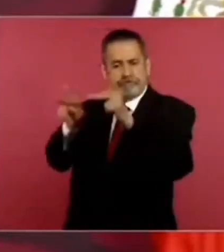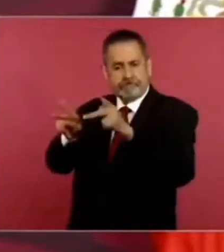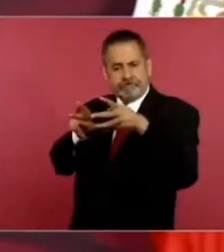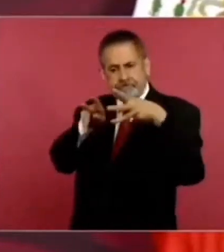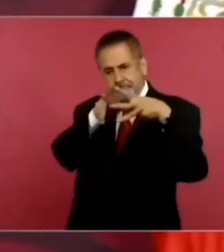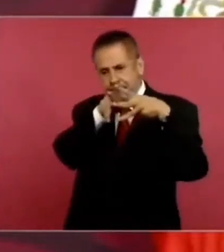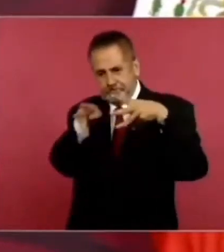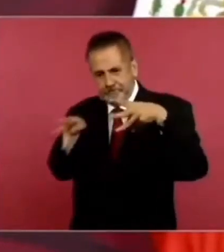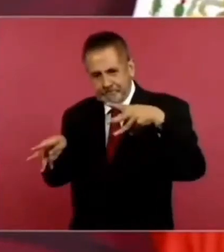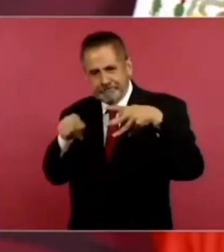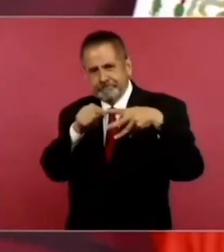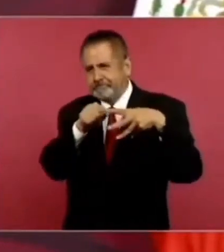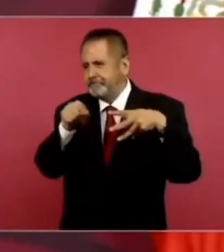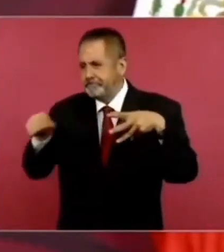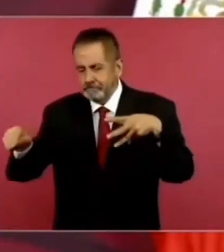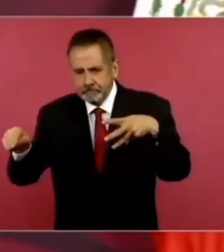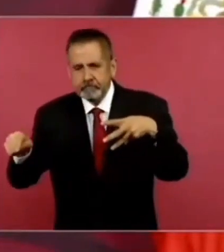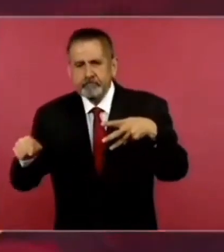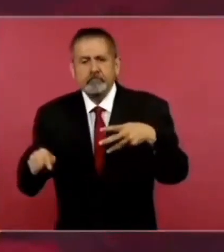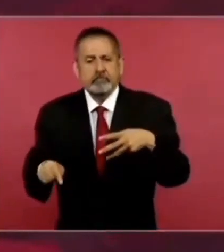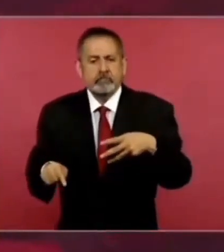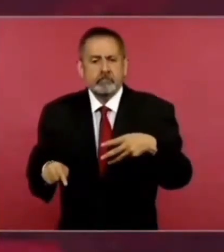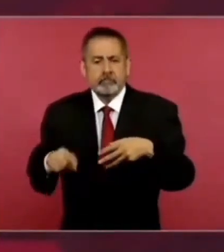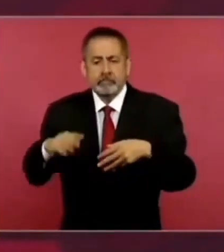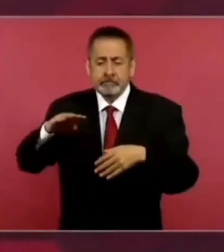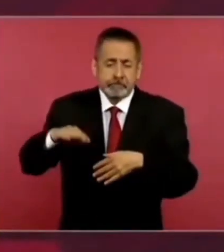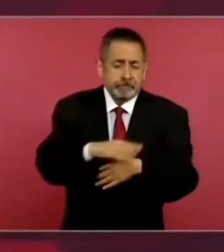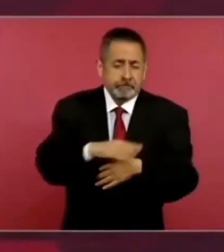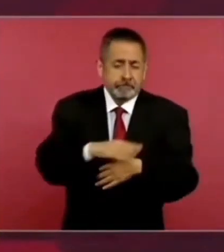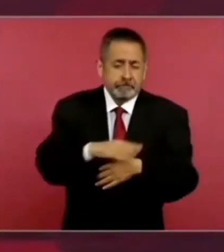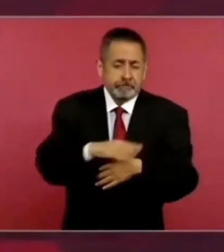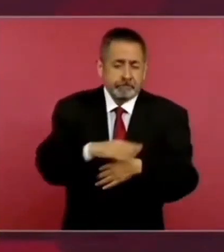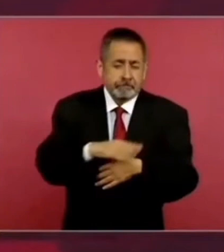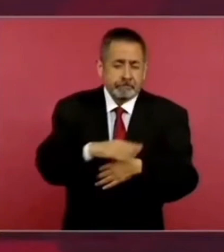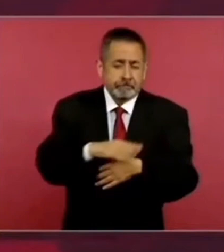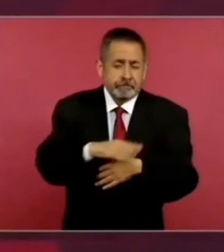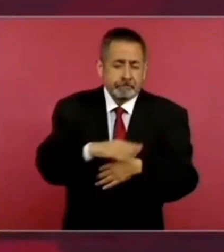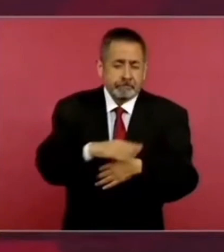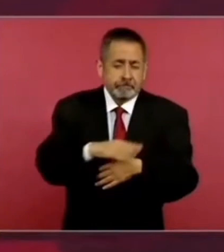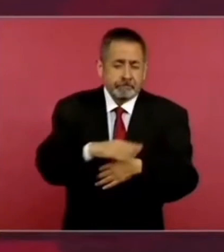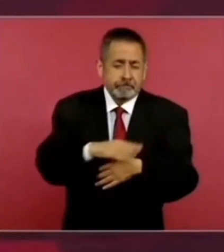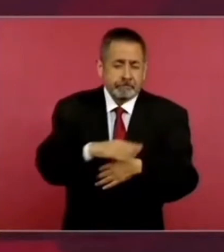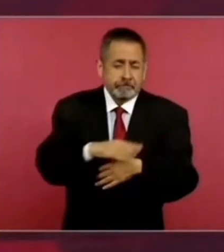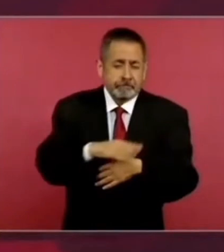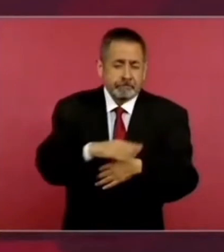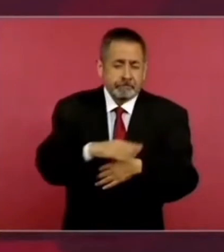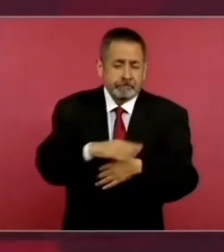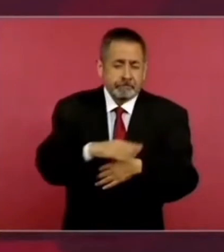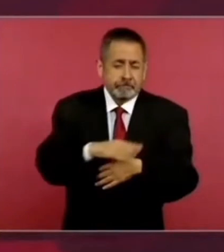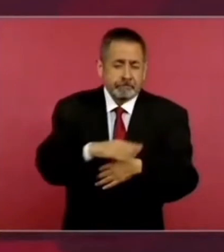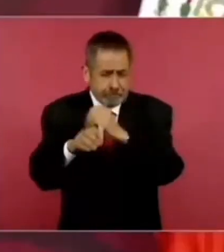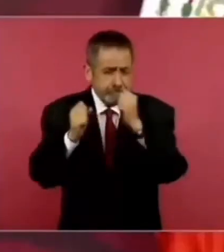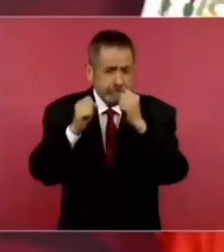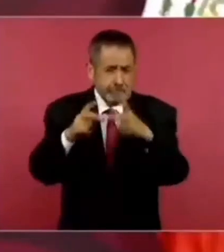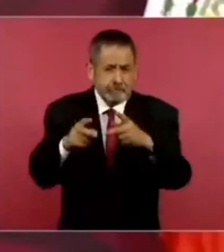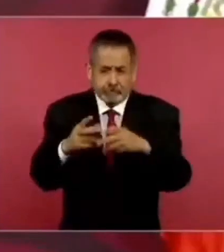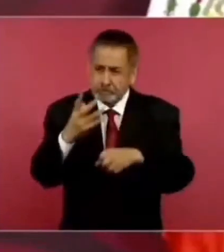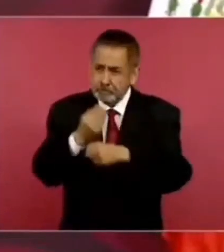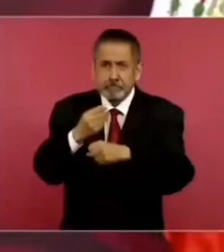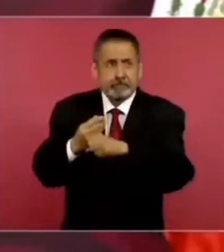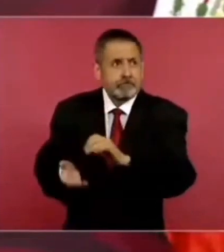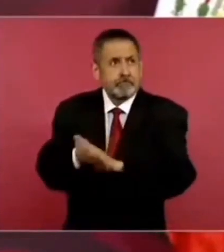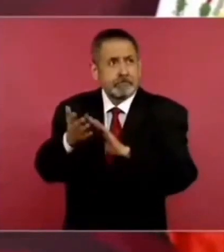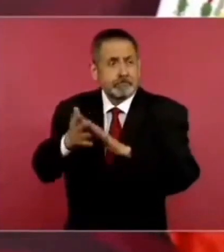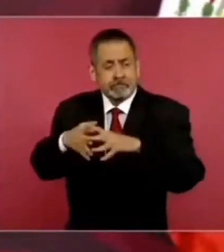Es una carretera con muchos túneles y muchas estructuras,